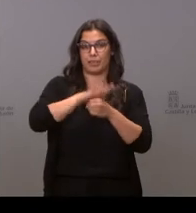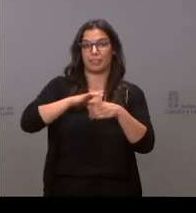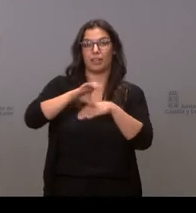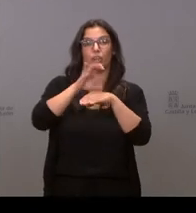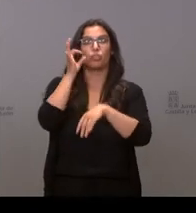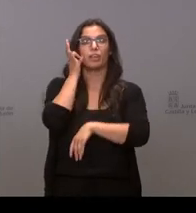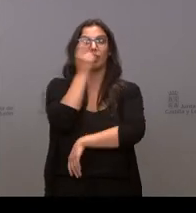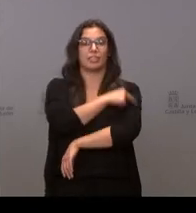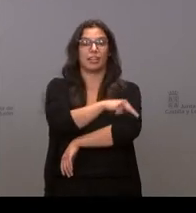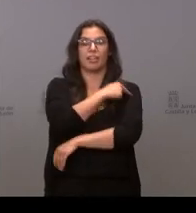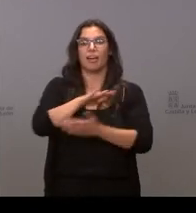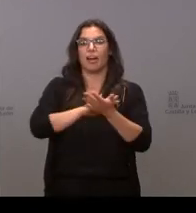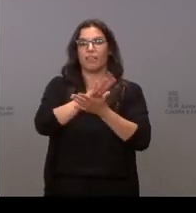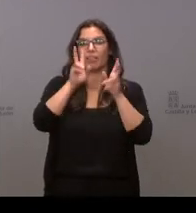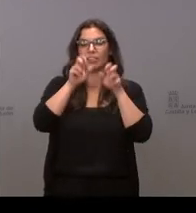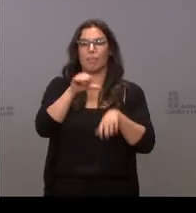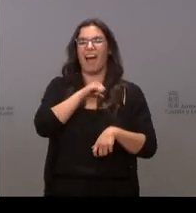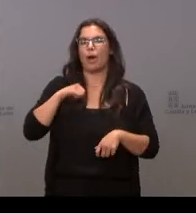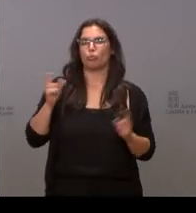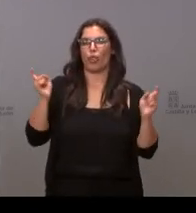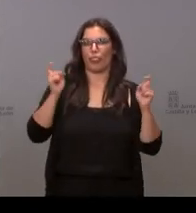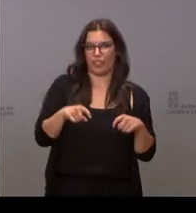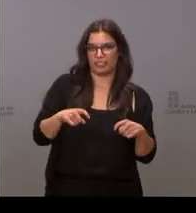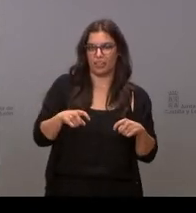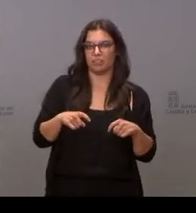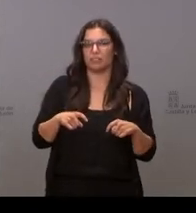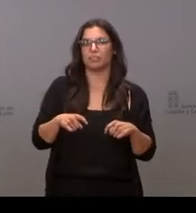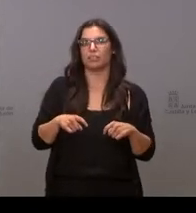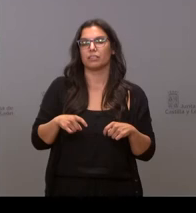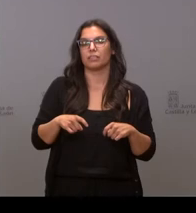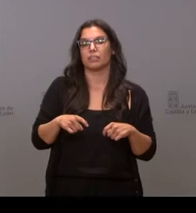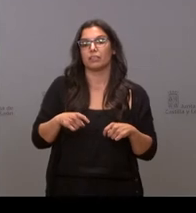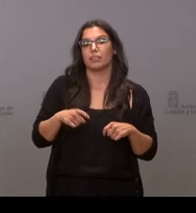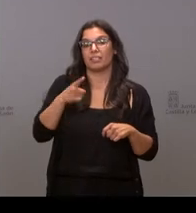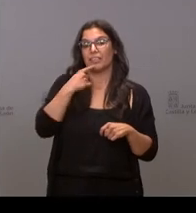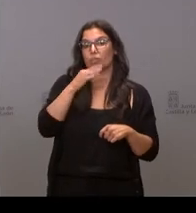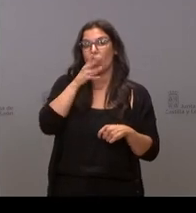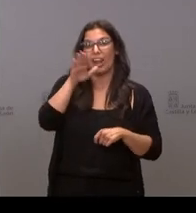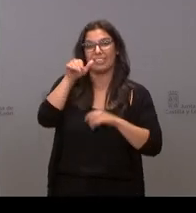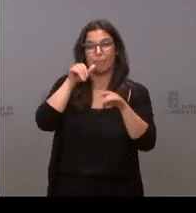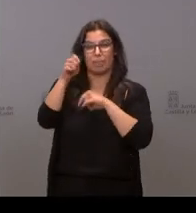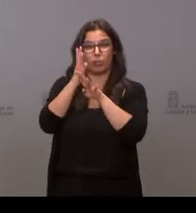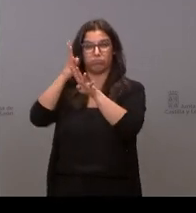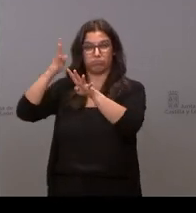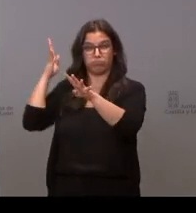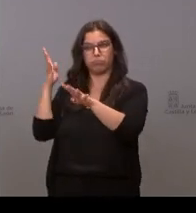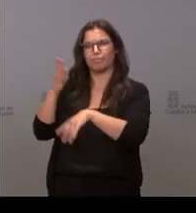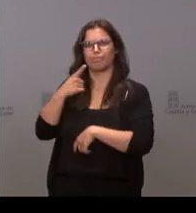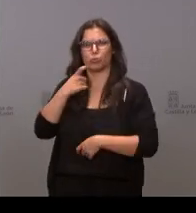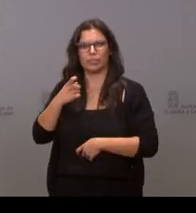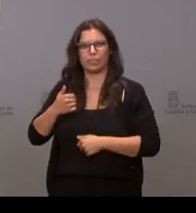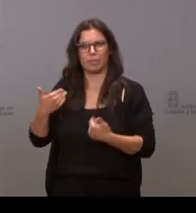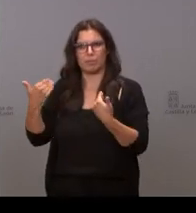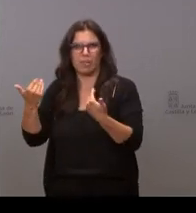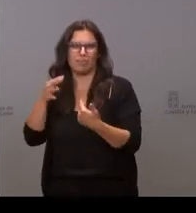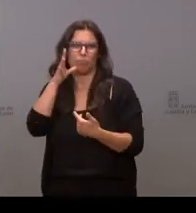autocita en relación a lo que han comentado también los compañeros de que está costando más ahora realizar los llamamientos aquí en en Sore también ha pasado con las